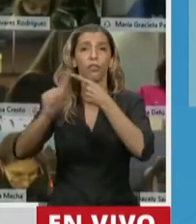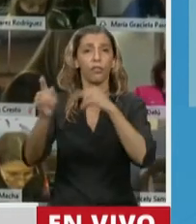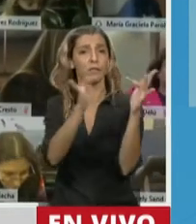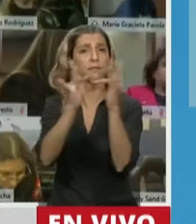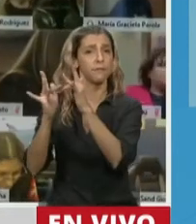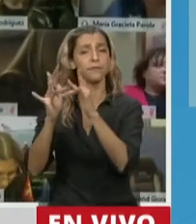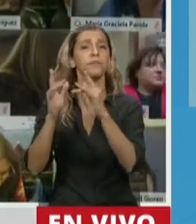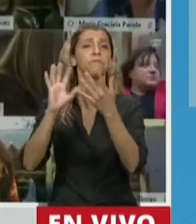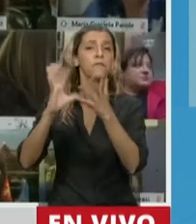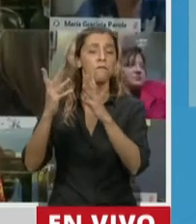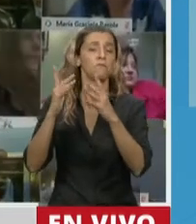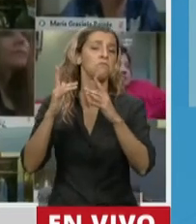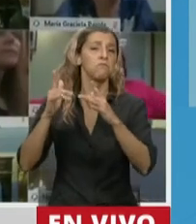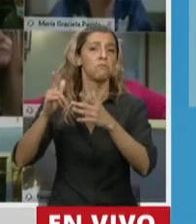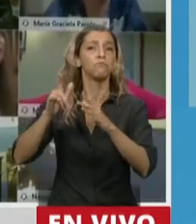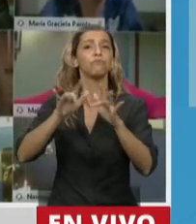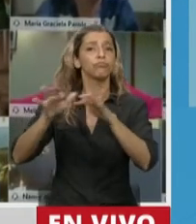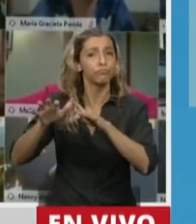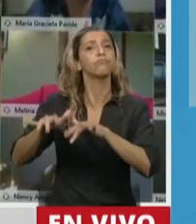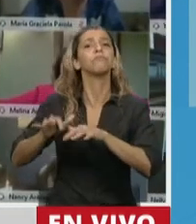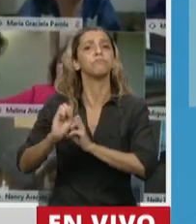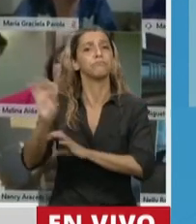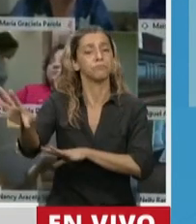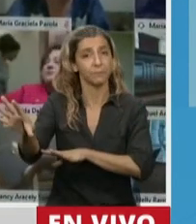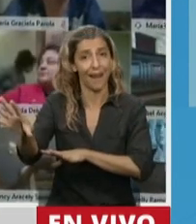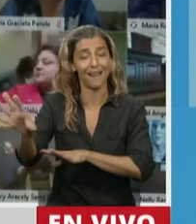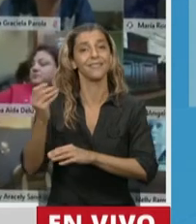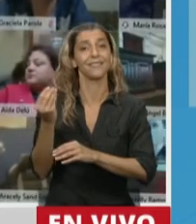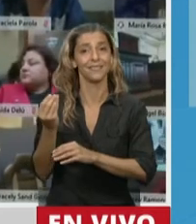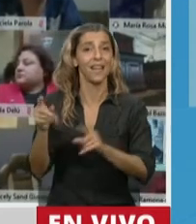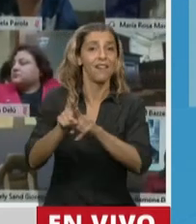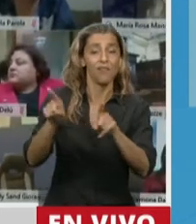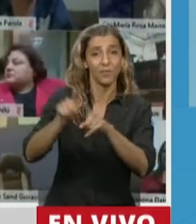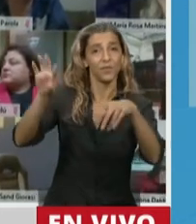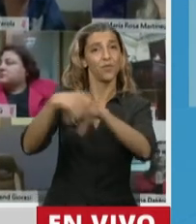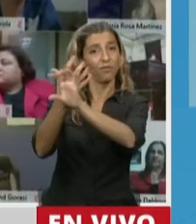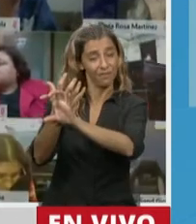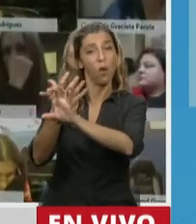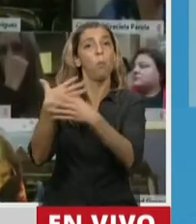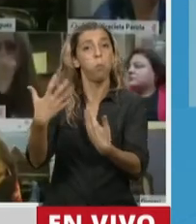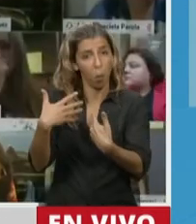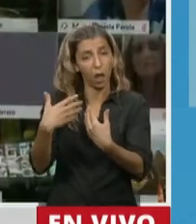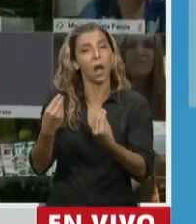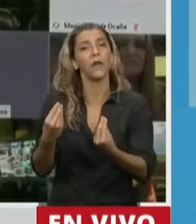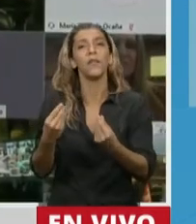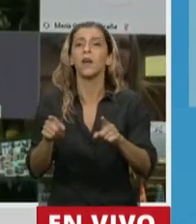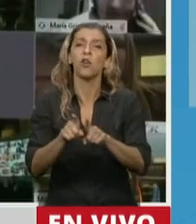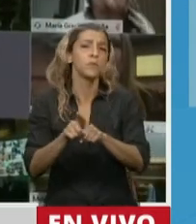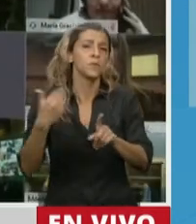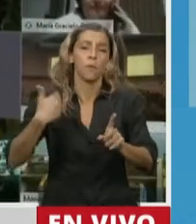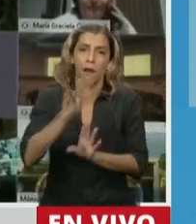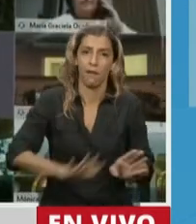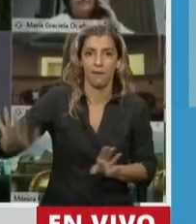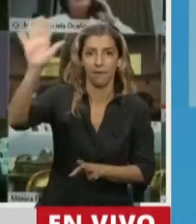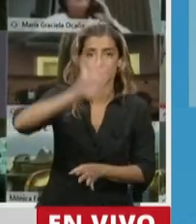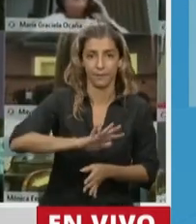teleasistencia, como bien se dijo aquí, y las historias clínicas digitales en todo el territorio nacional.